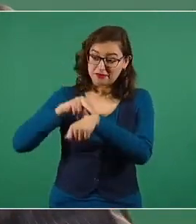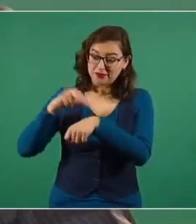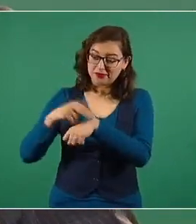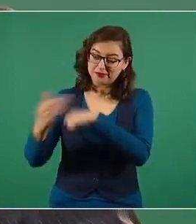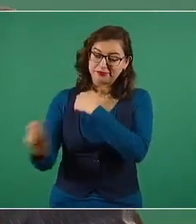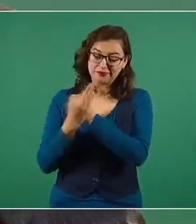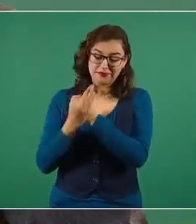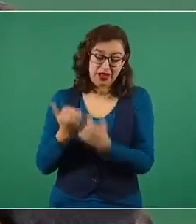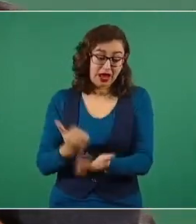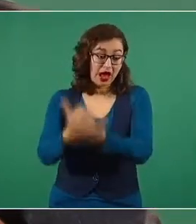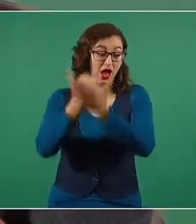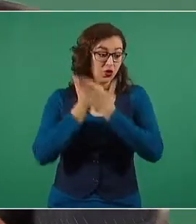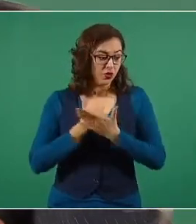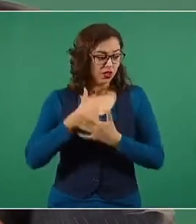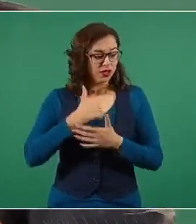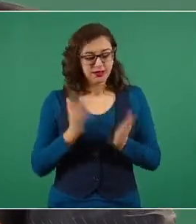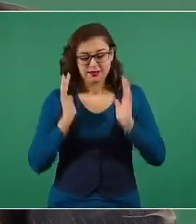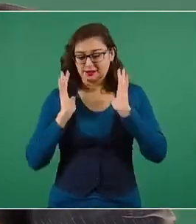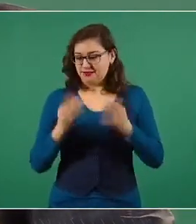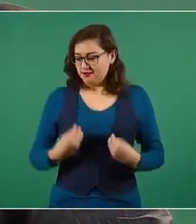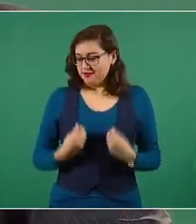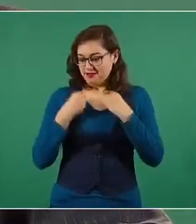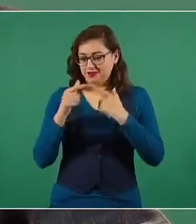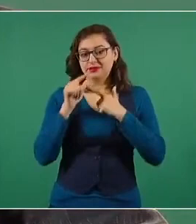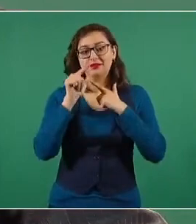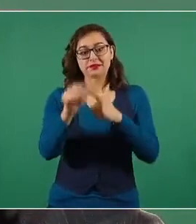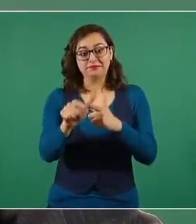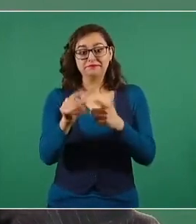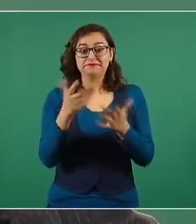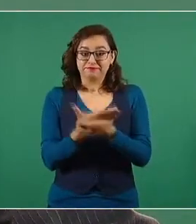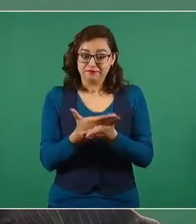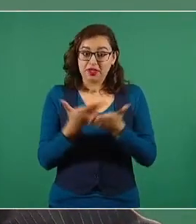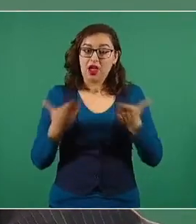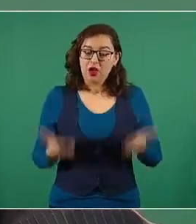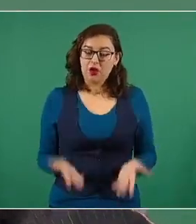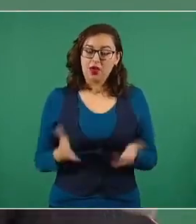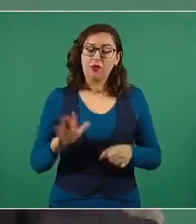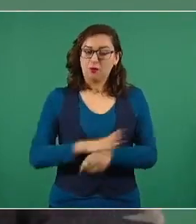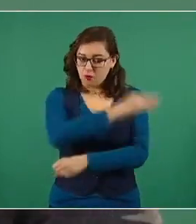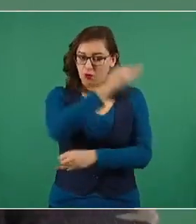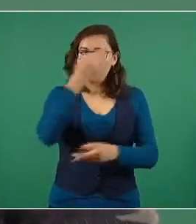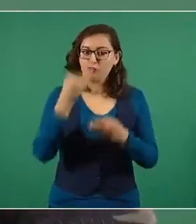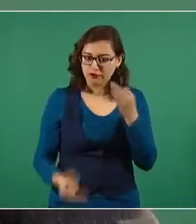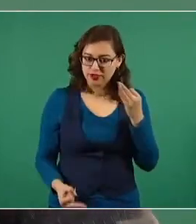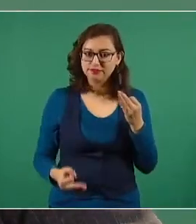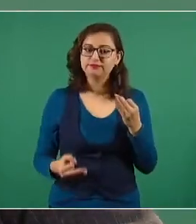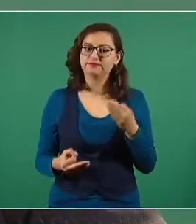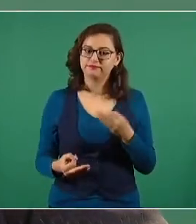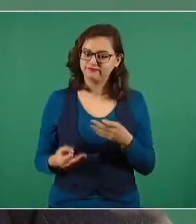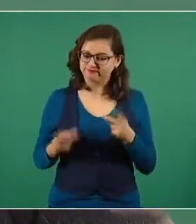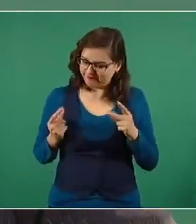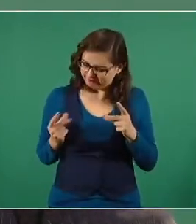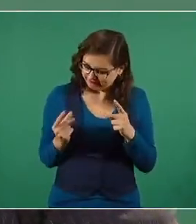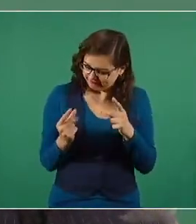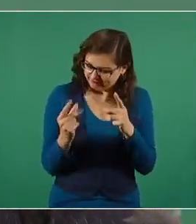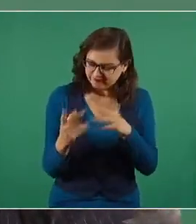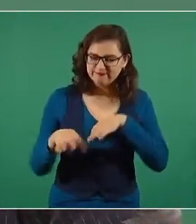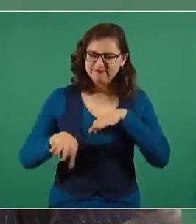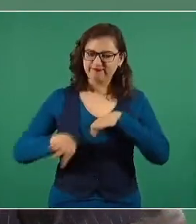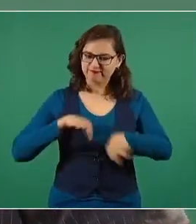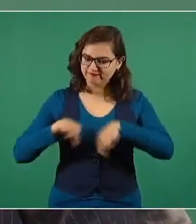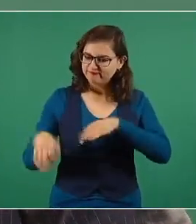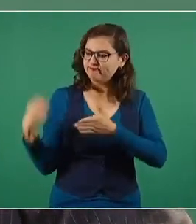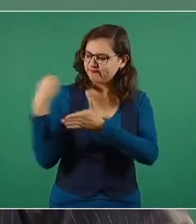estamos llevando a cabo los cambios, porque seguimos adelante.